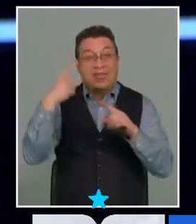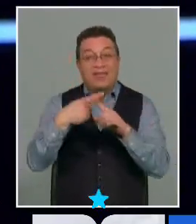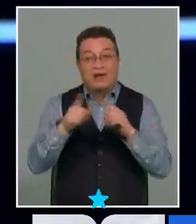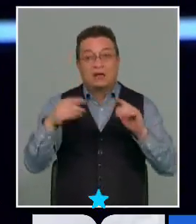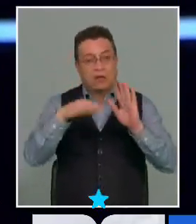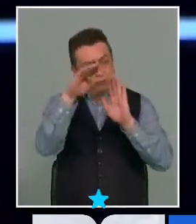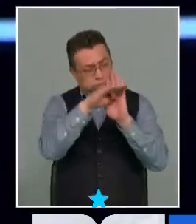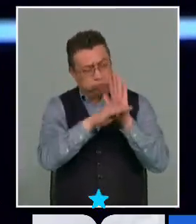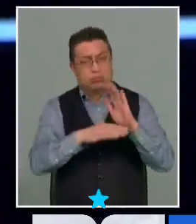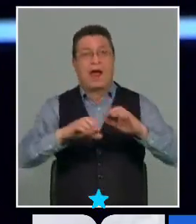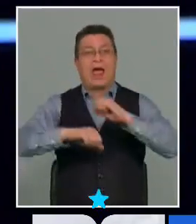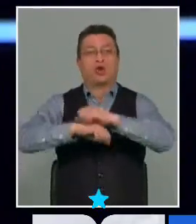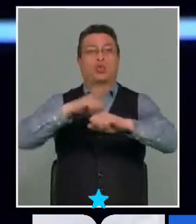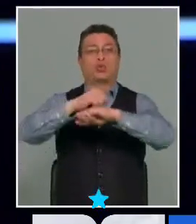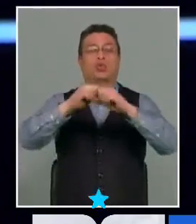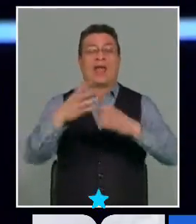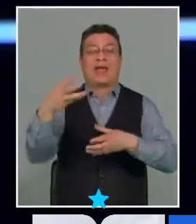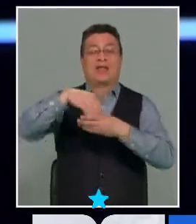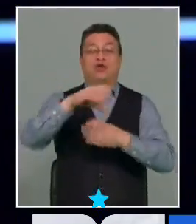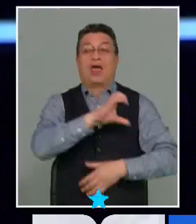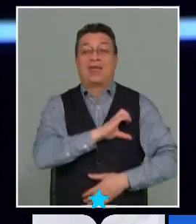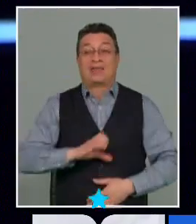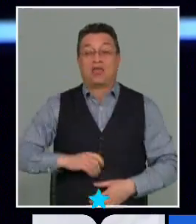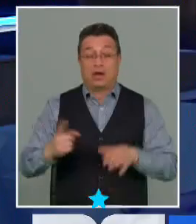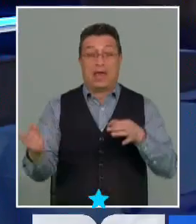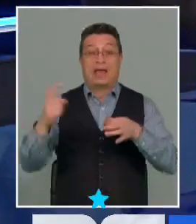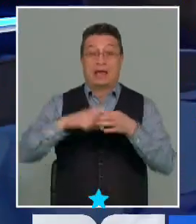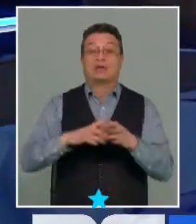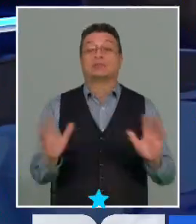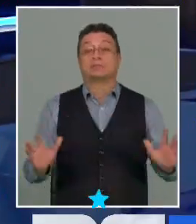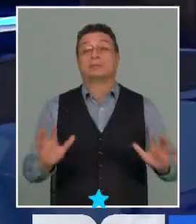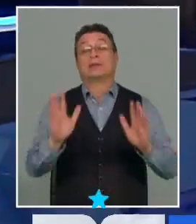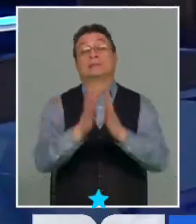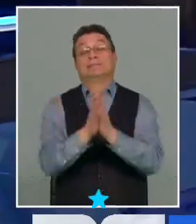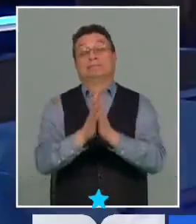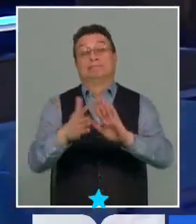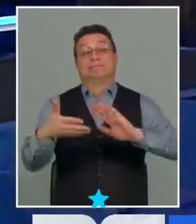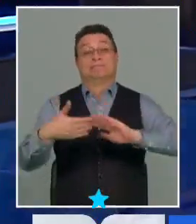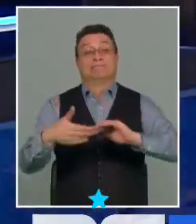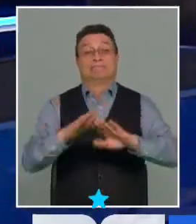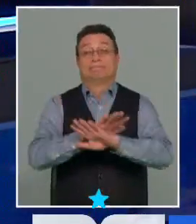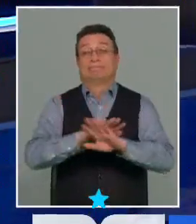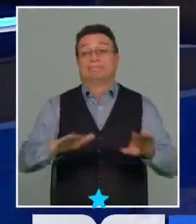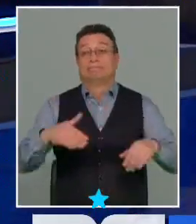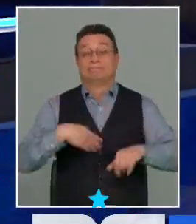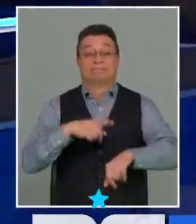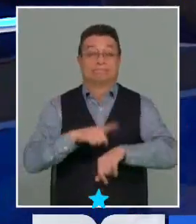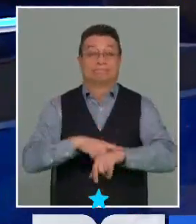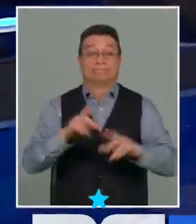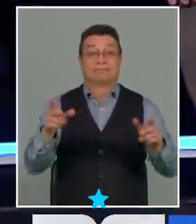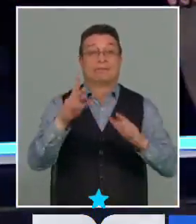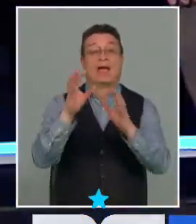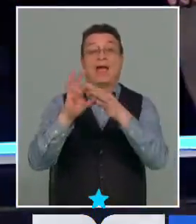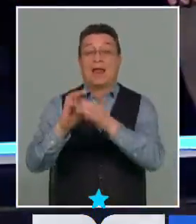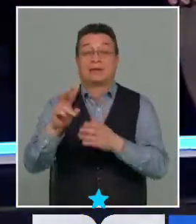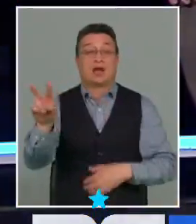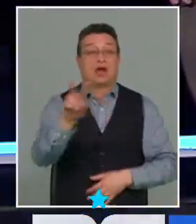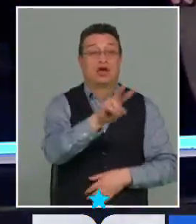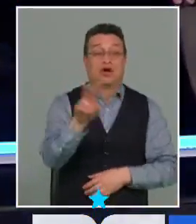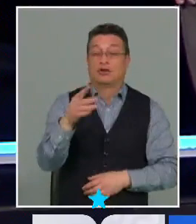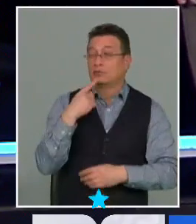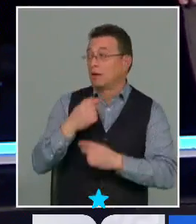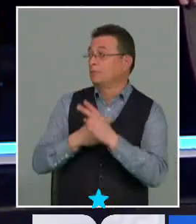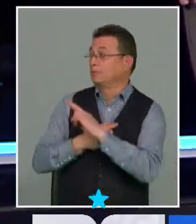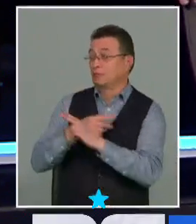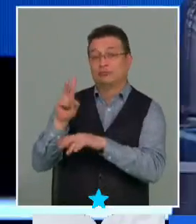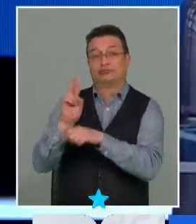la estructura del Estado eso es otra cosa escaños reservados bien me tengo que ir agradecerles Camilo Cayuqueo Adolfo Millabur también Marisol